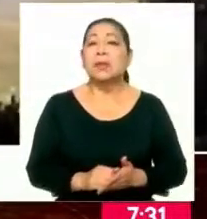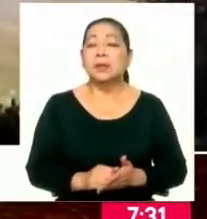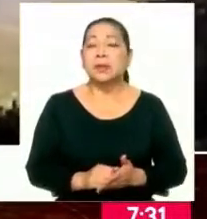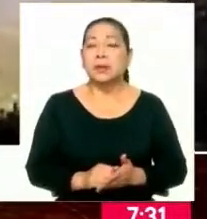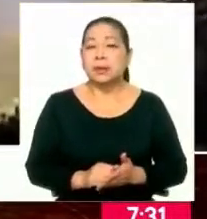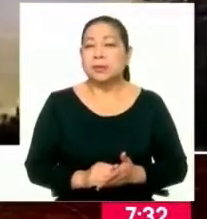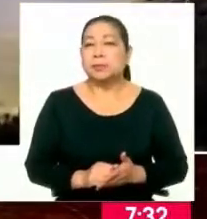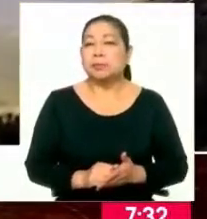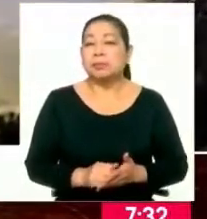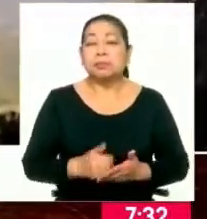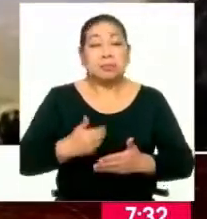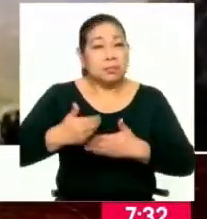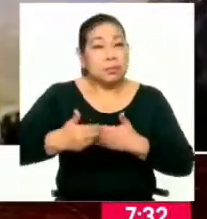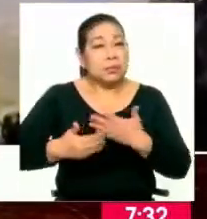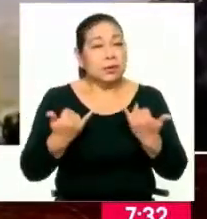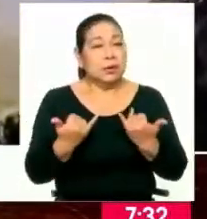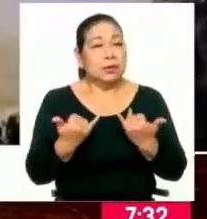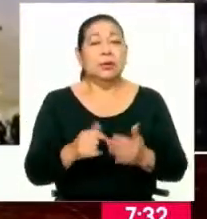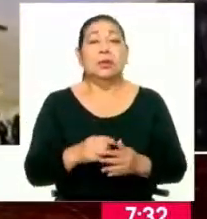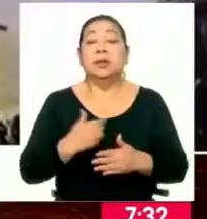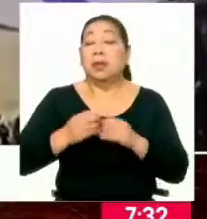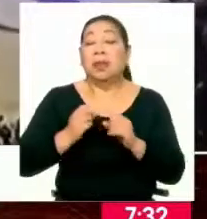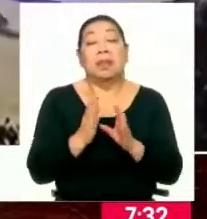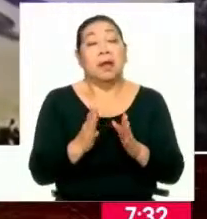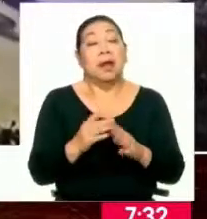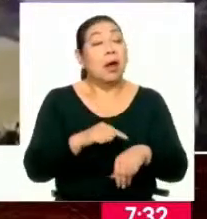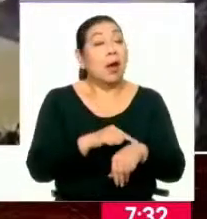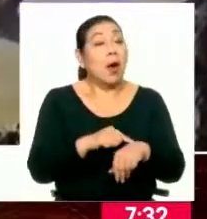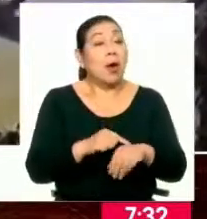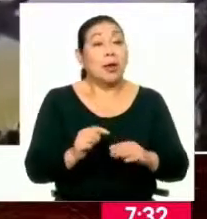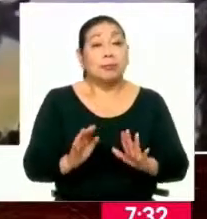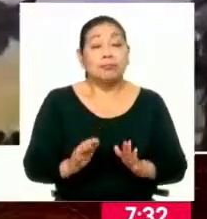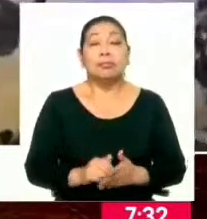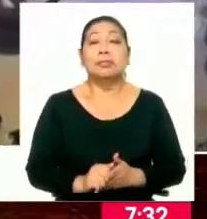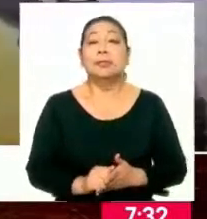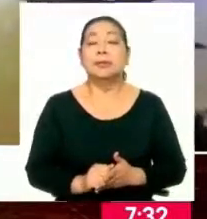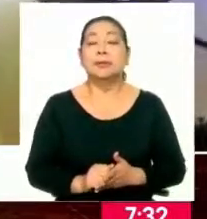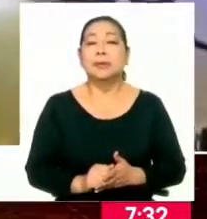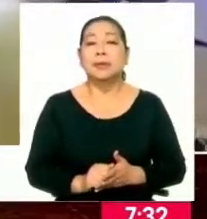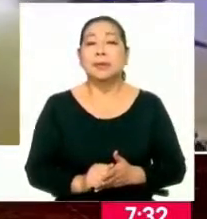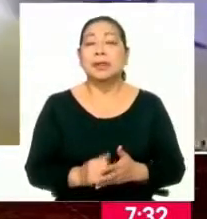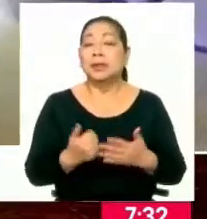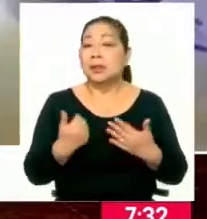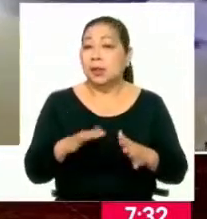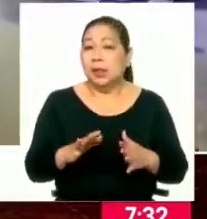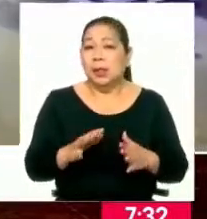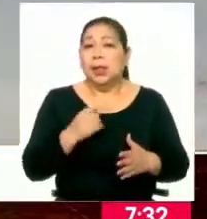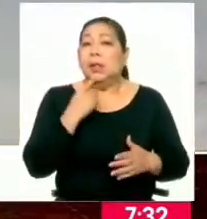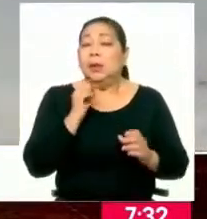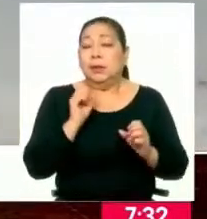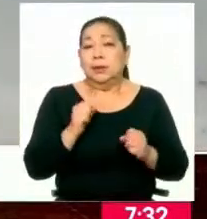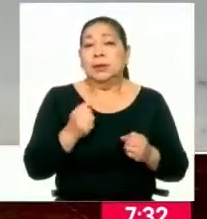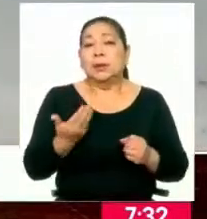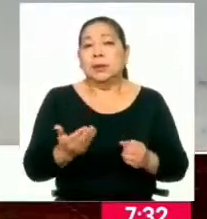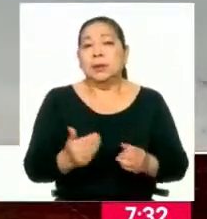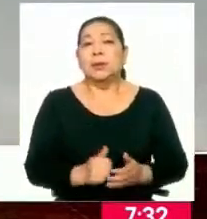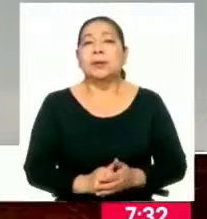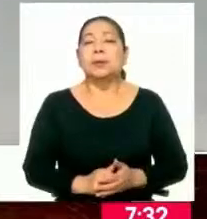Bueno, en el transcurso de estos días y de estas horas ya existen